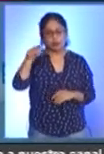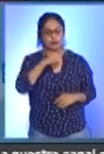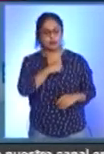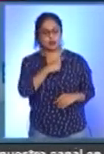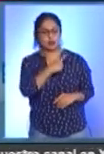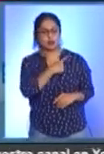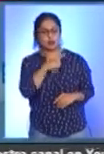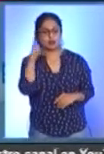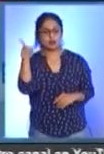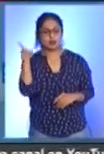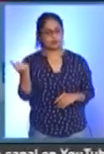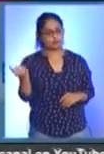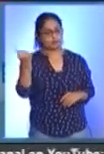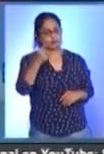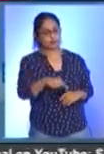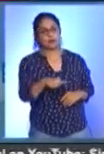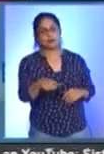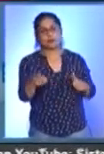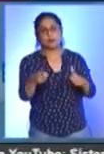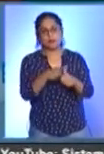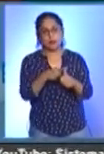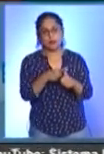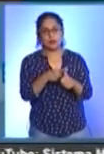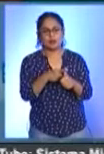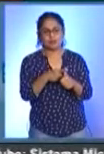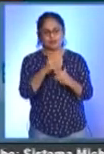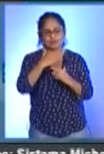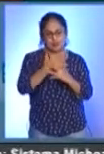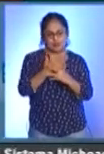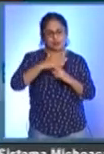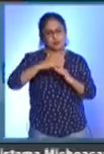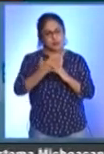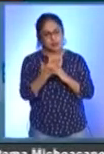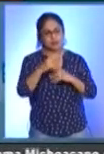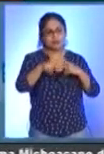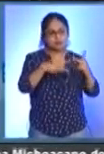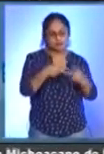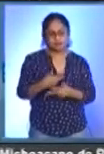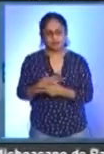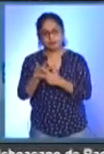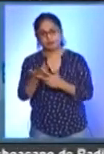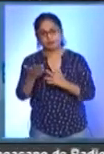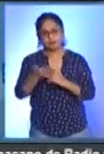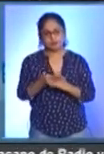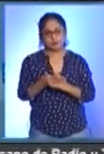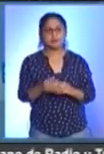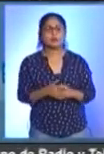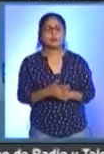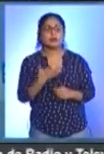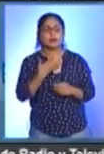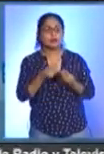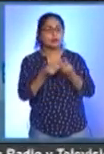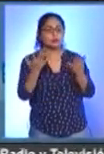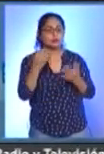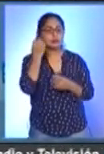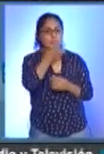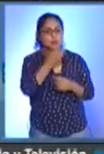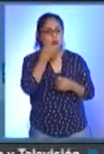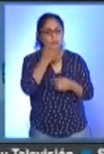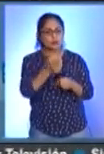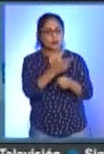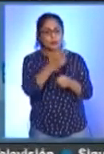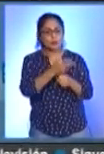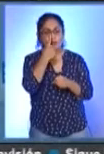una autorización para el sistema híbrido. Hay casi 50 solicitudes de instituciones de nivel medio superior y superior para el